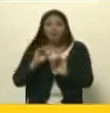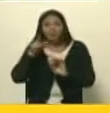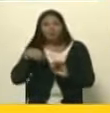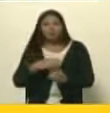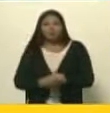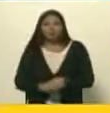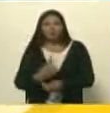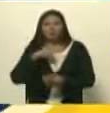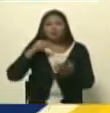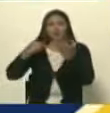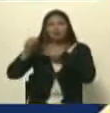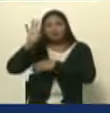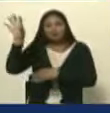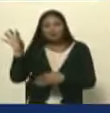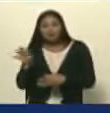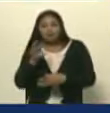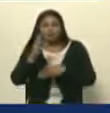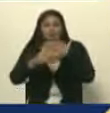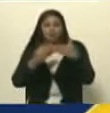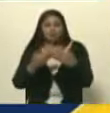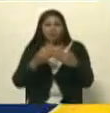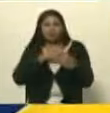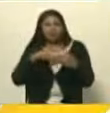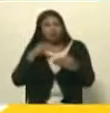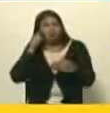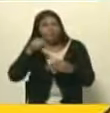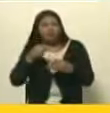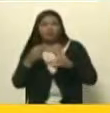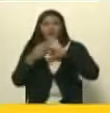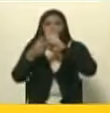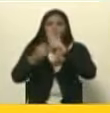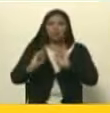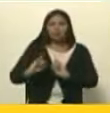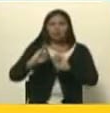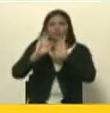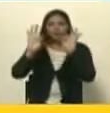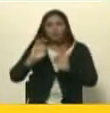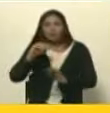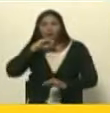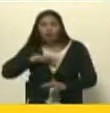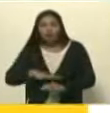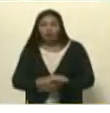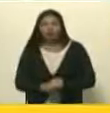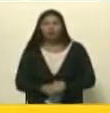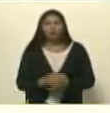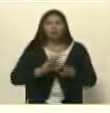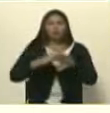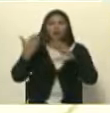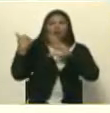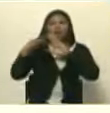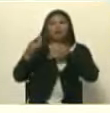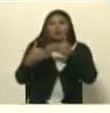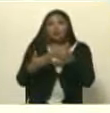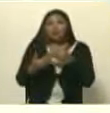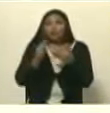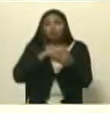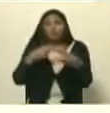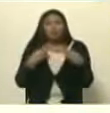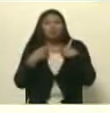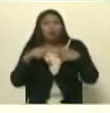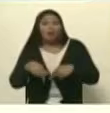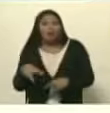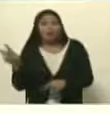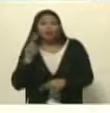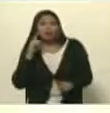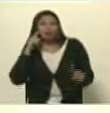otros países que también fueron protagonistas en esta historia porque este mensaje y lo que se vivió en Venezuela